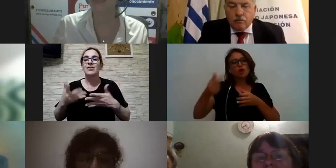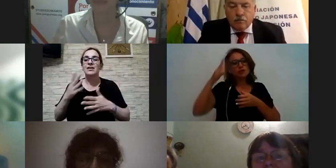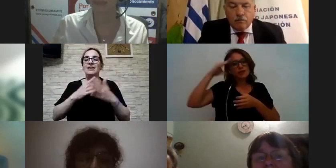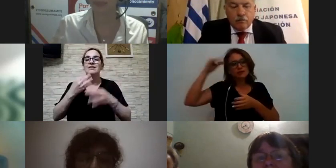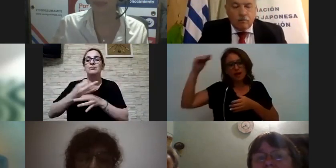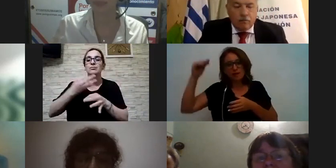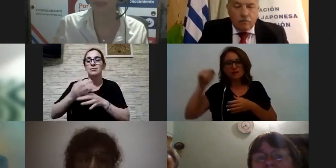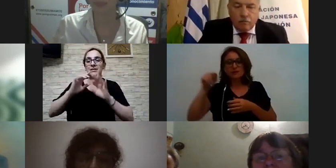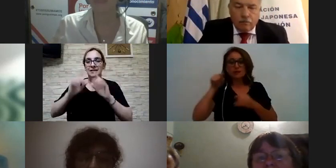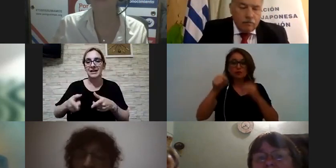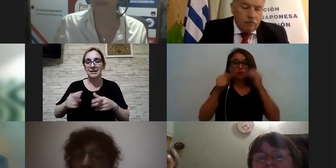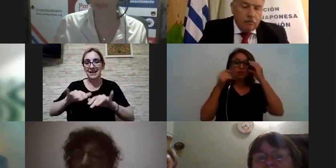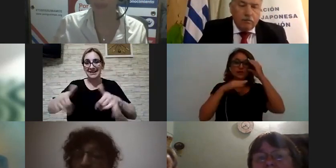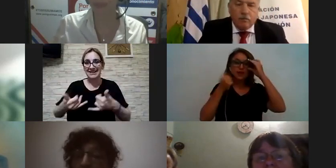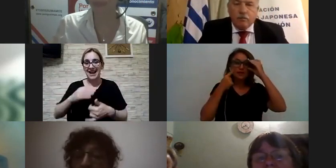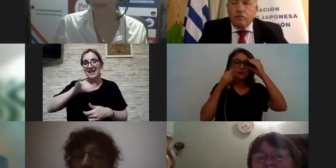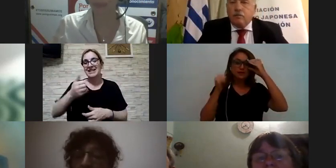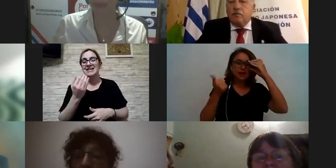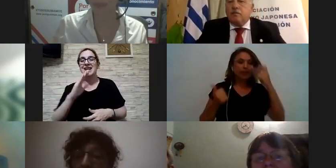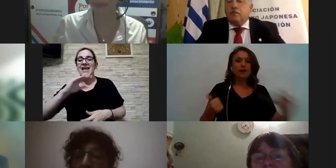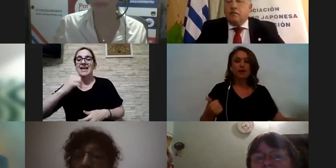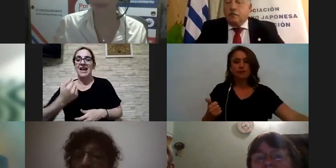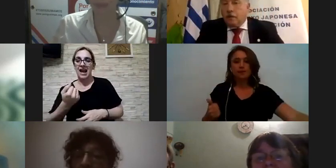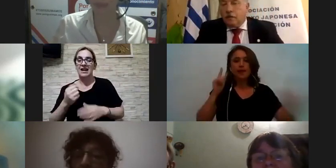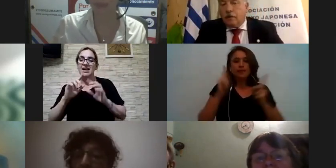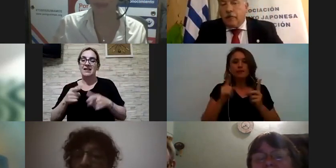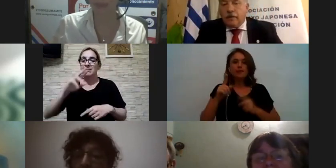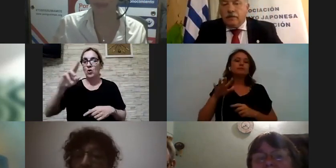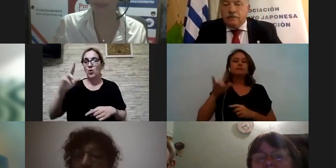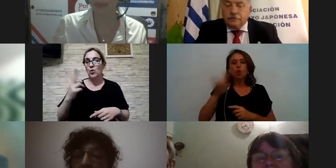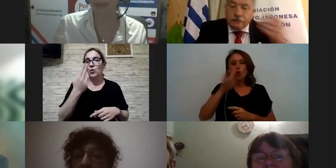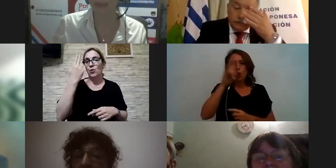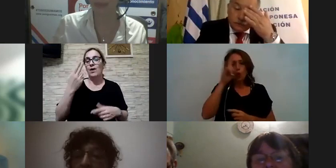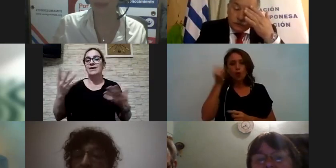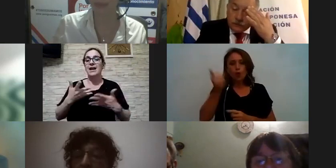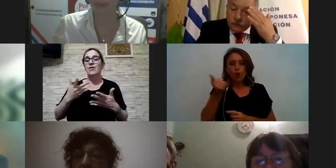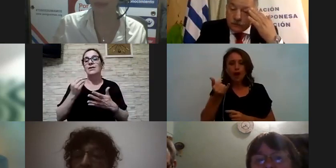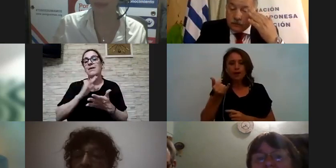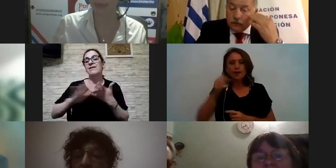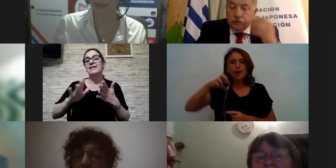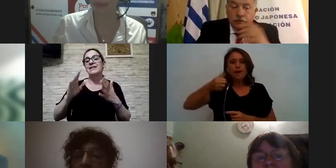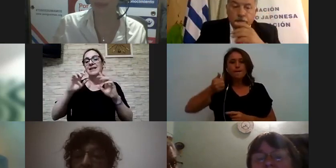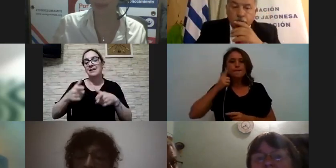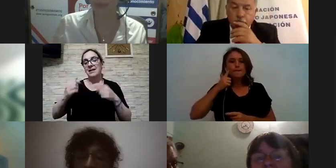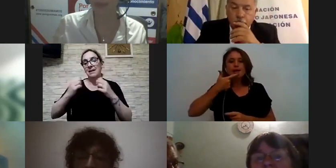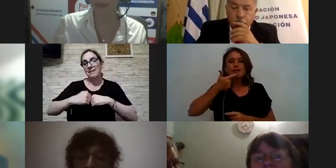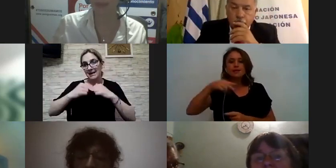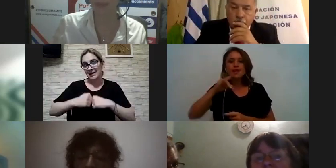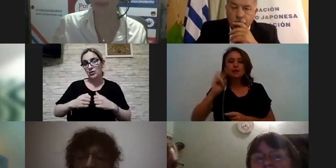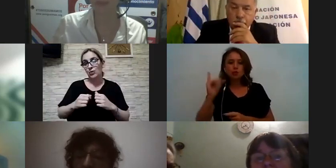que ha brindado Jaica a menos en Uruguay que era una precaria en Paisandú que de hecho